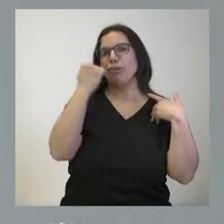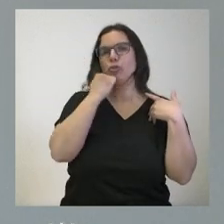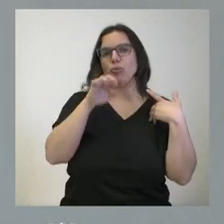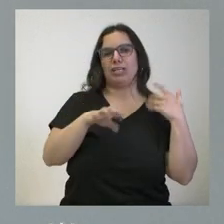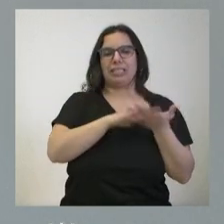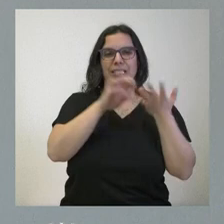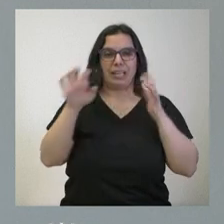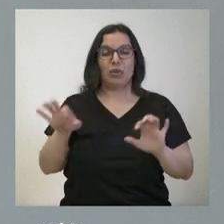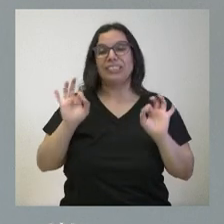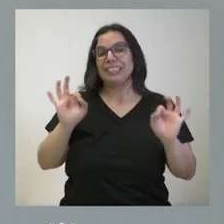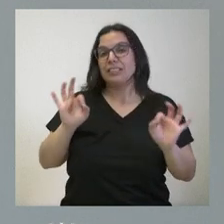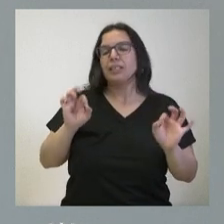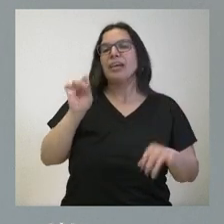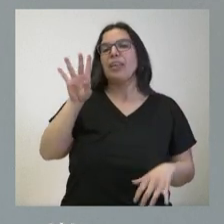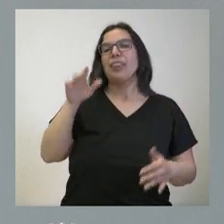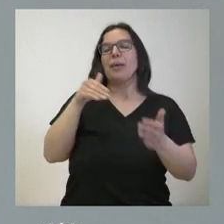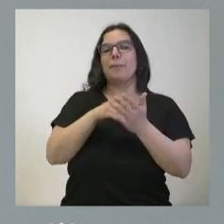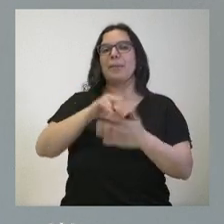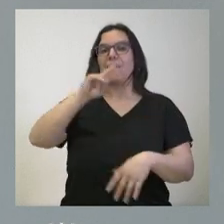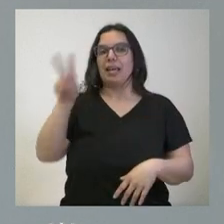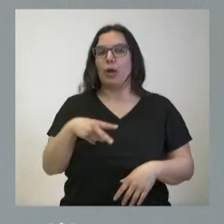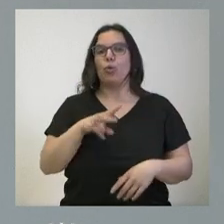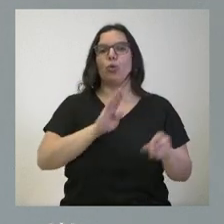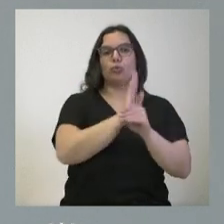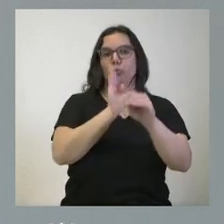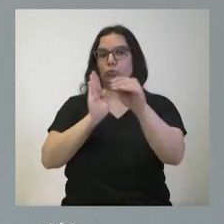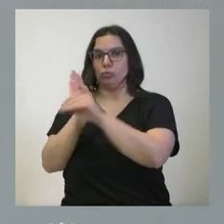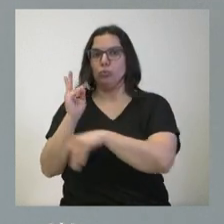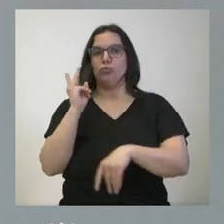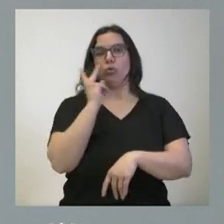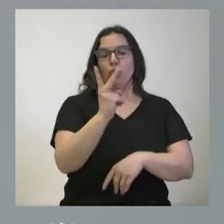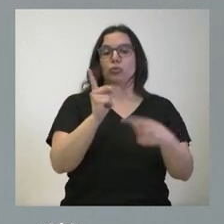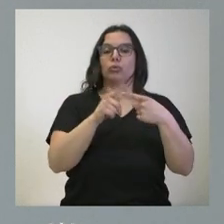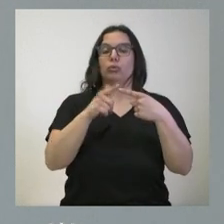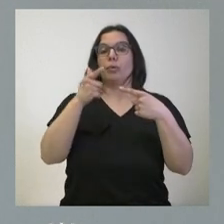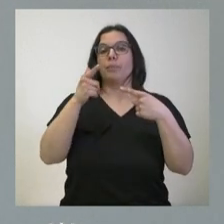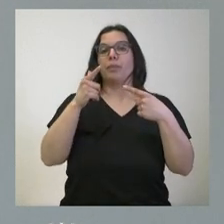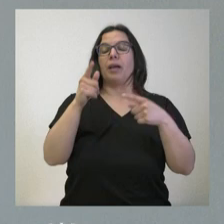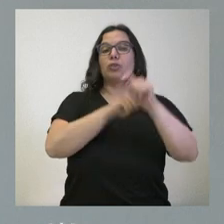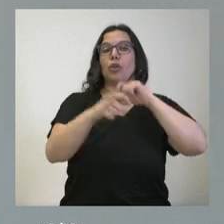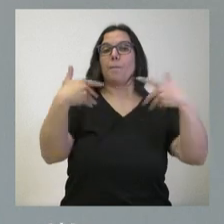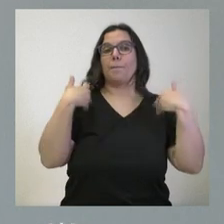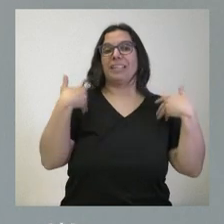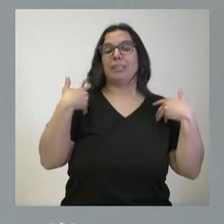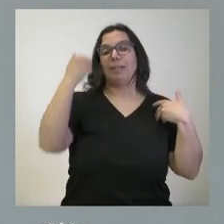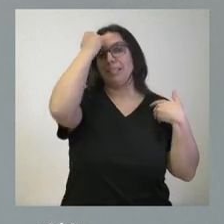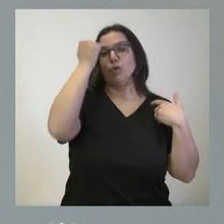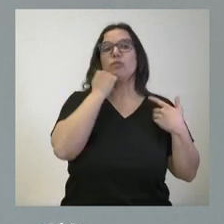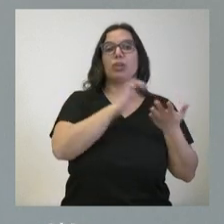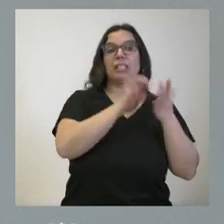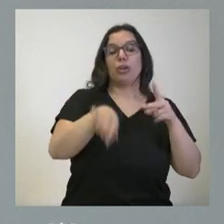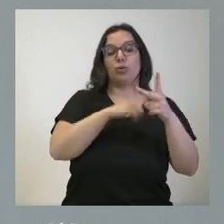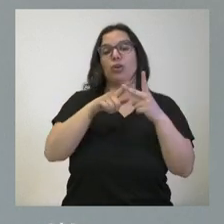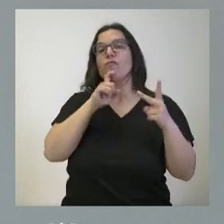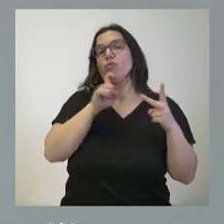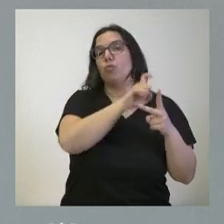León, en concreto 15.000 euros a cada una de las dos asociaciones más relevantes, la Asociación Víctimas del Terrorismo de Castilla y León y la